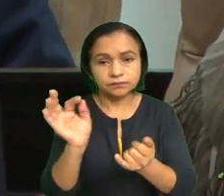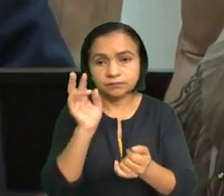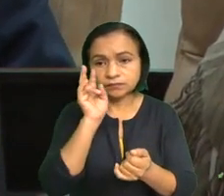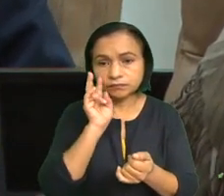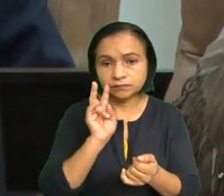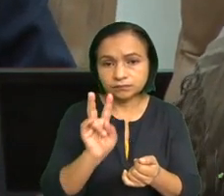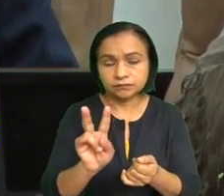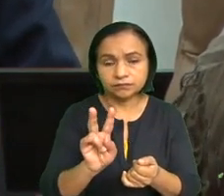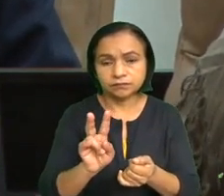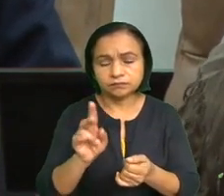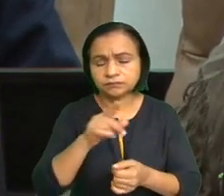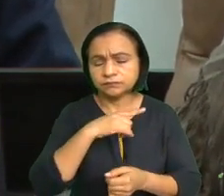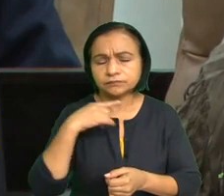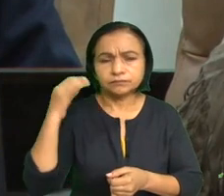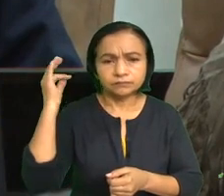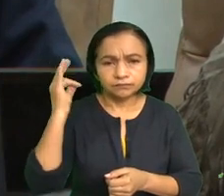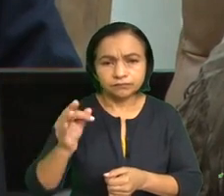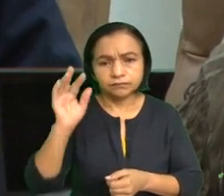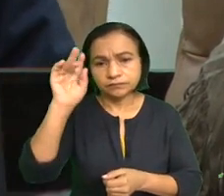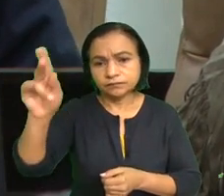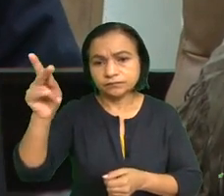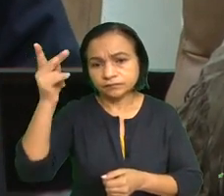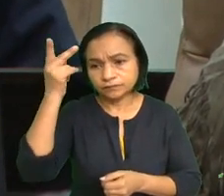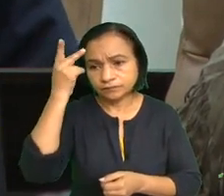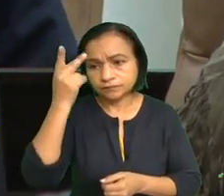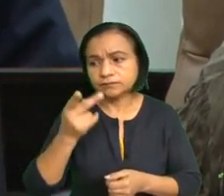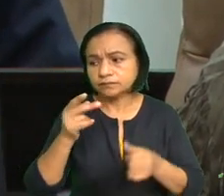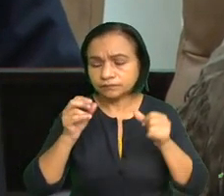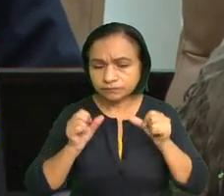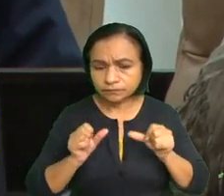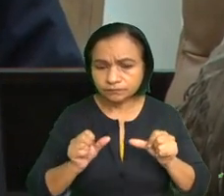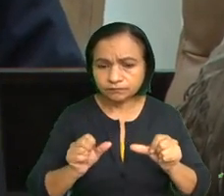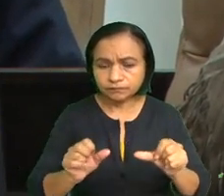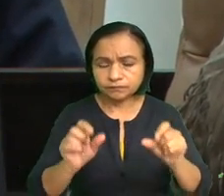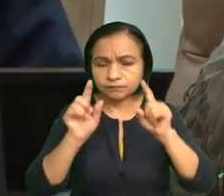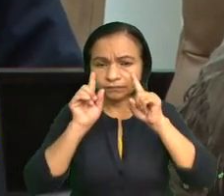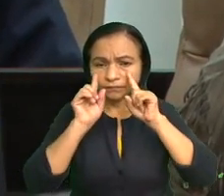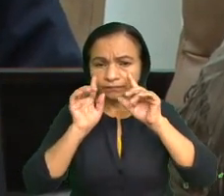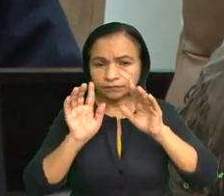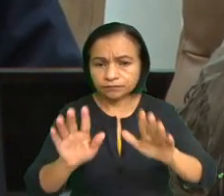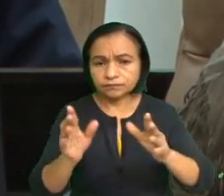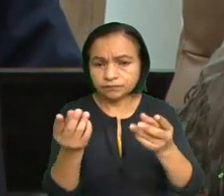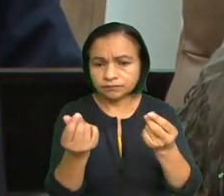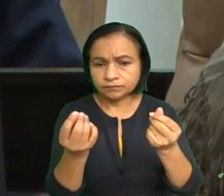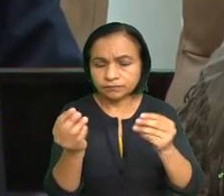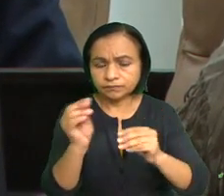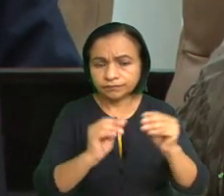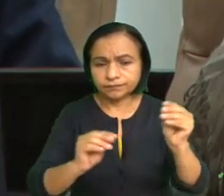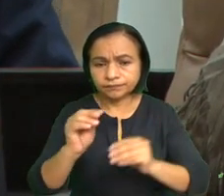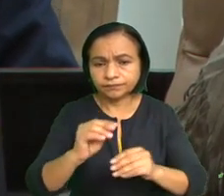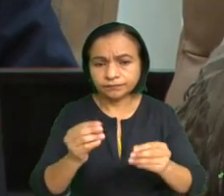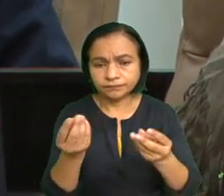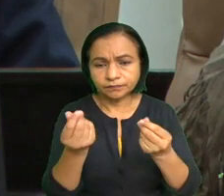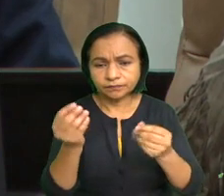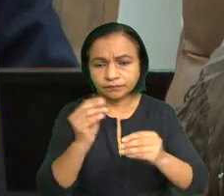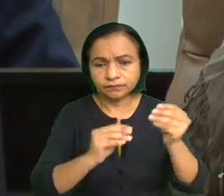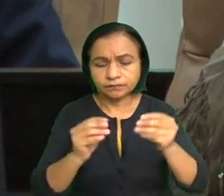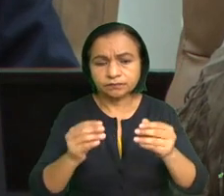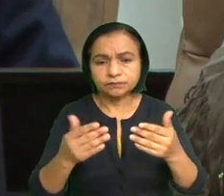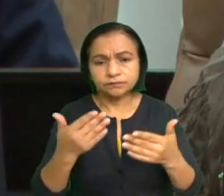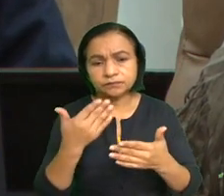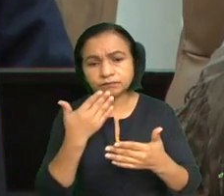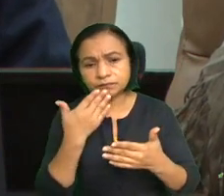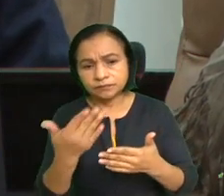la firmeza política de continuar protegiendo la economía, una economía sana,